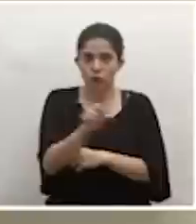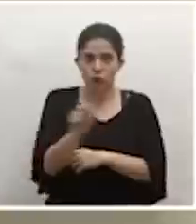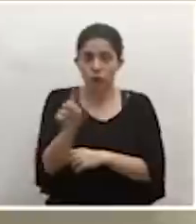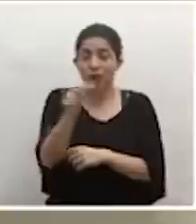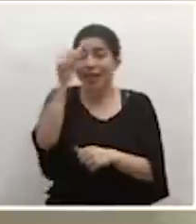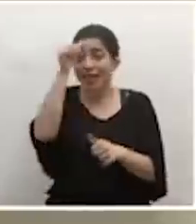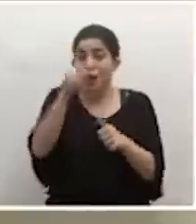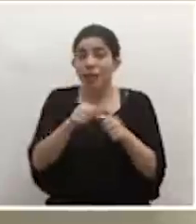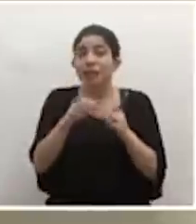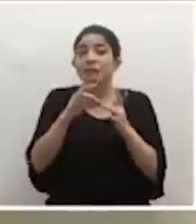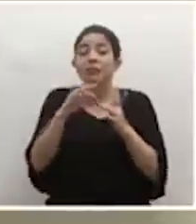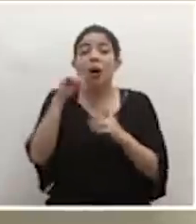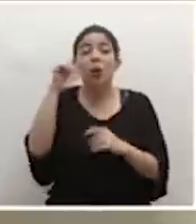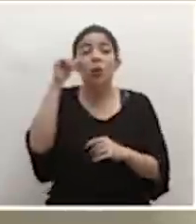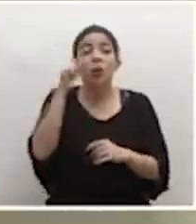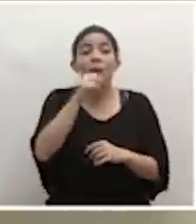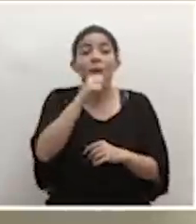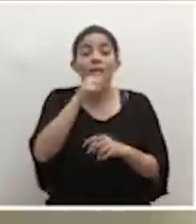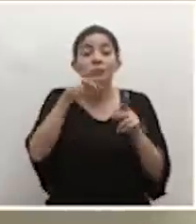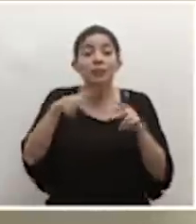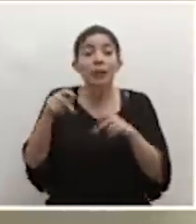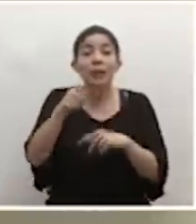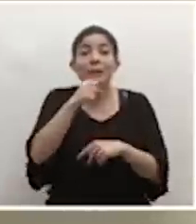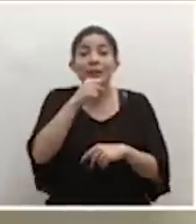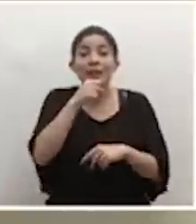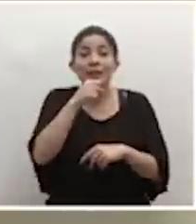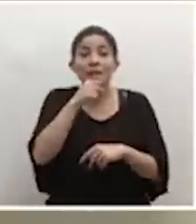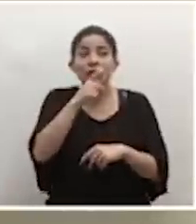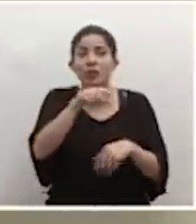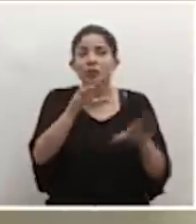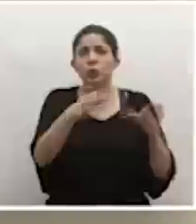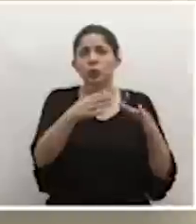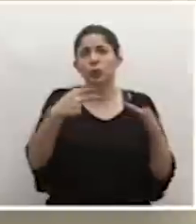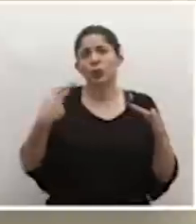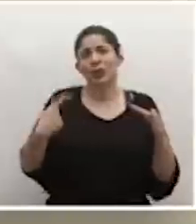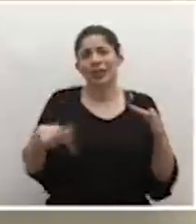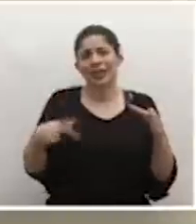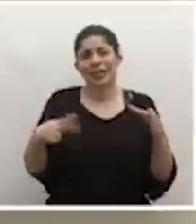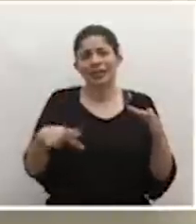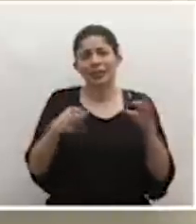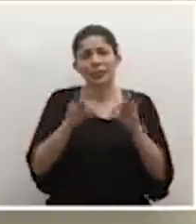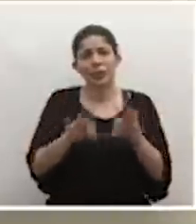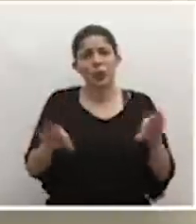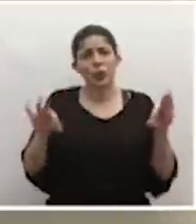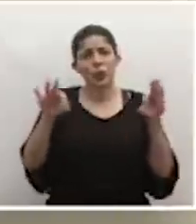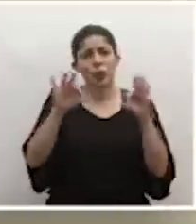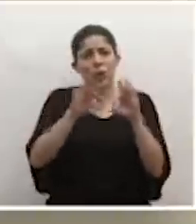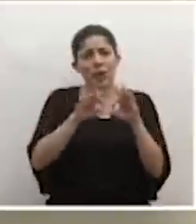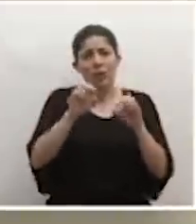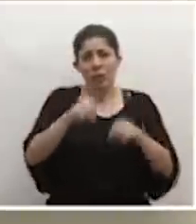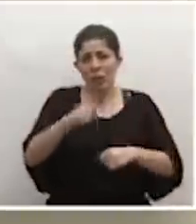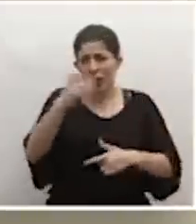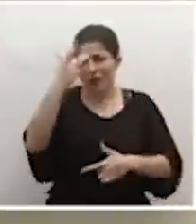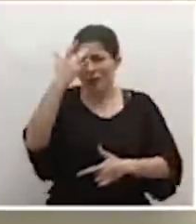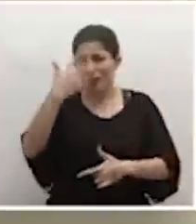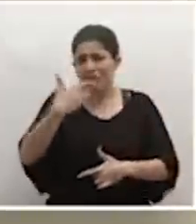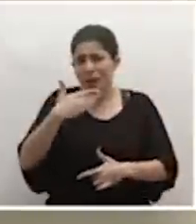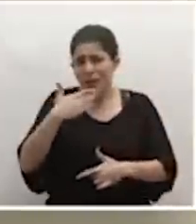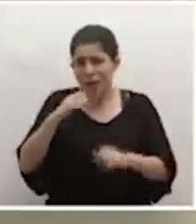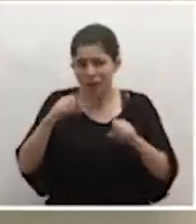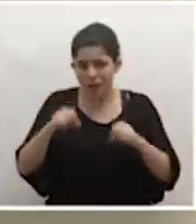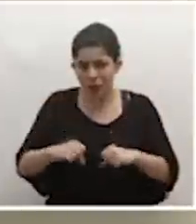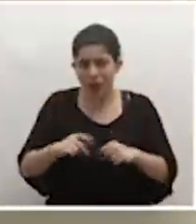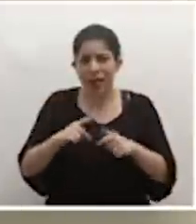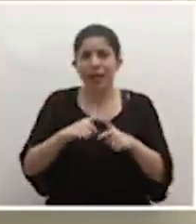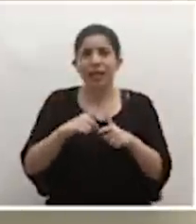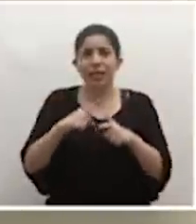los adultos mayores, las personas mayores son un grupo de riesgo muy importante a enfermar gravemente, así